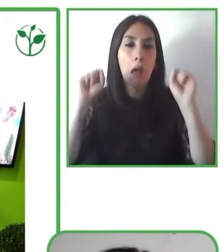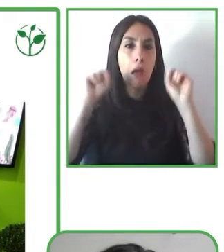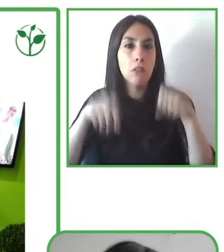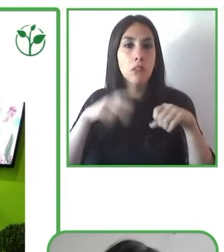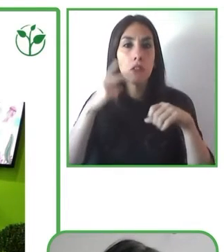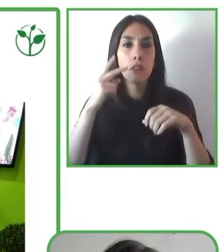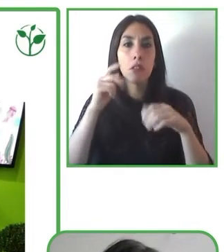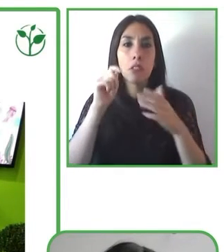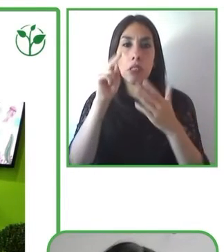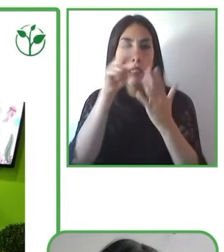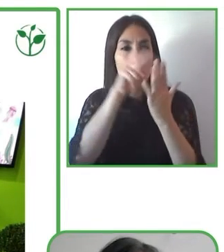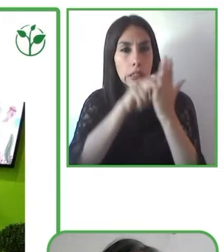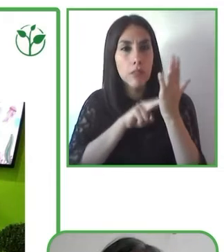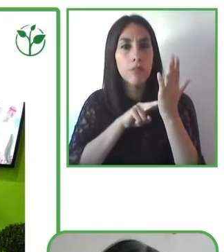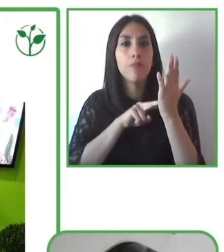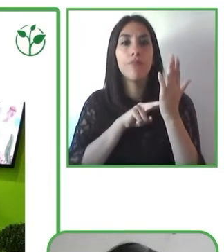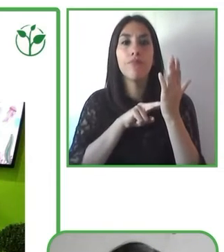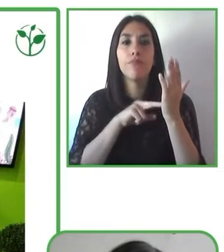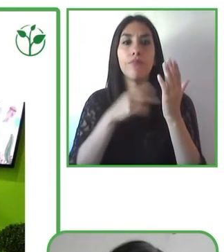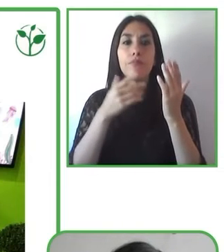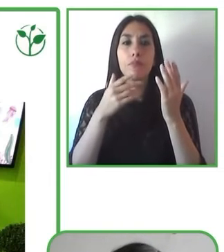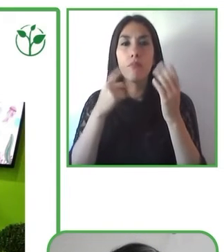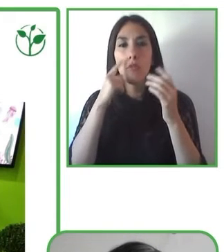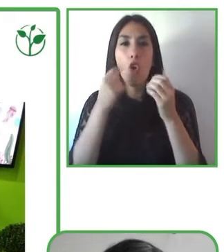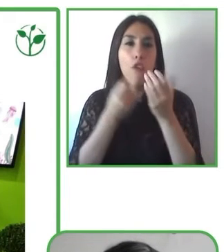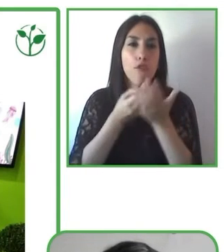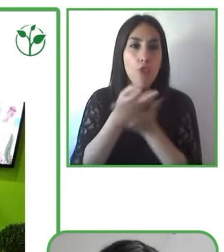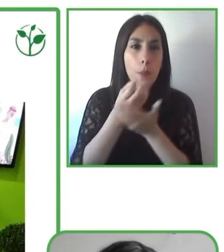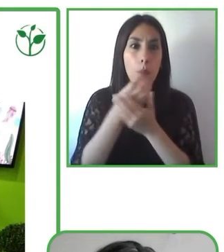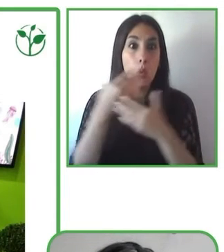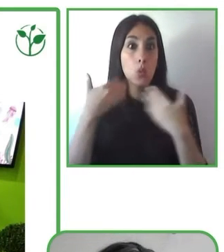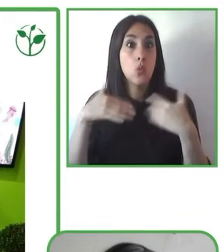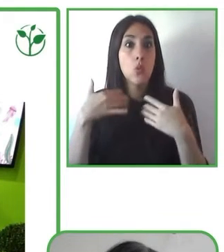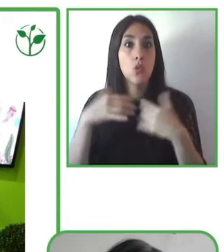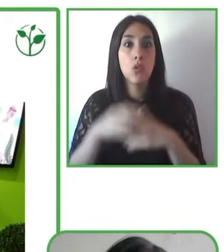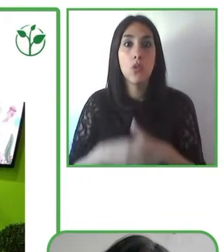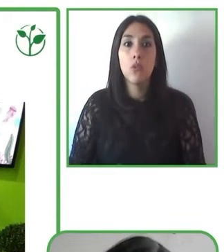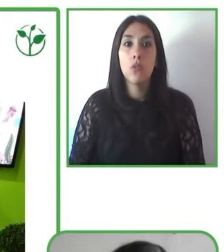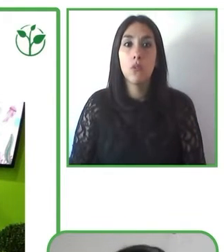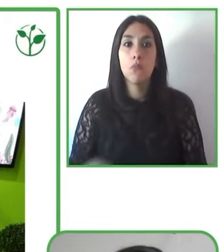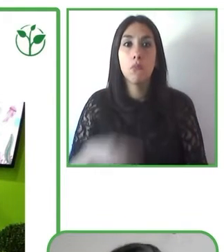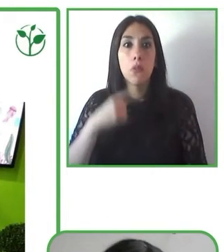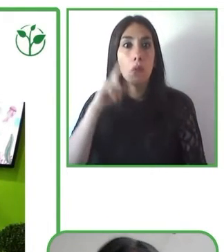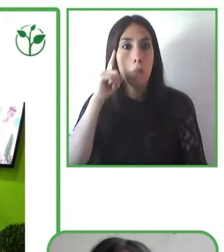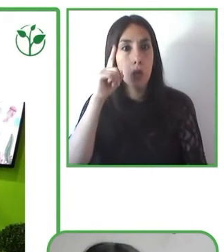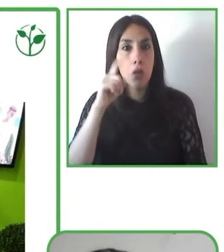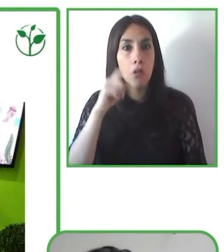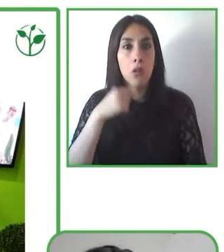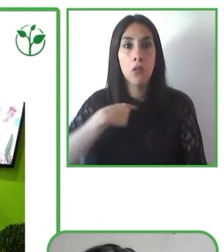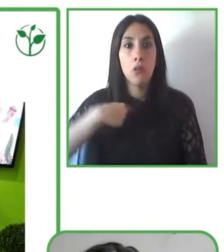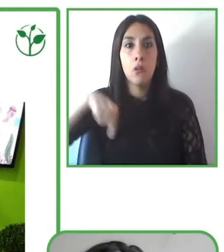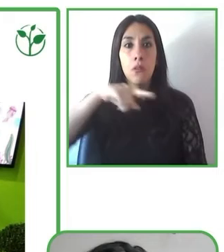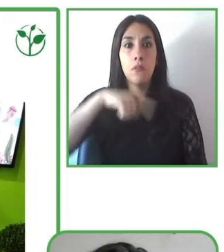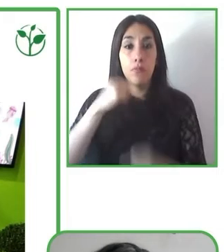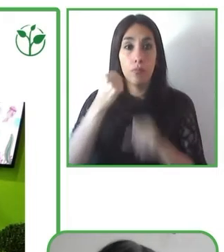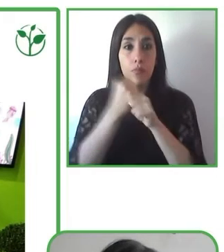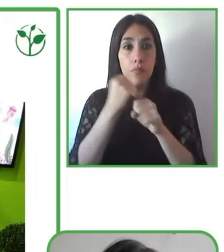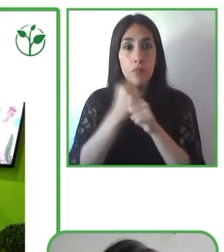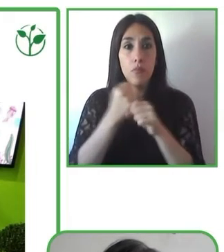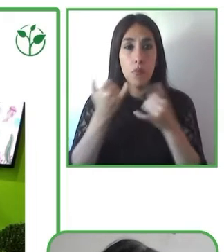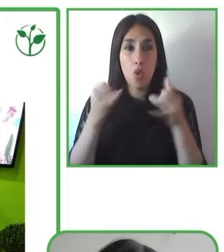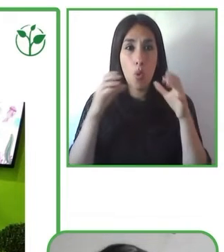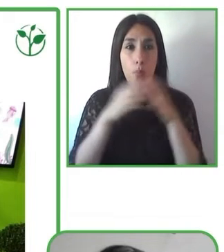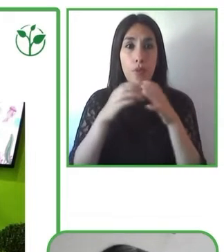crimen. Entonces, con esto trabajamos en un grupo muy grande de personas con y sin discapacidad,